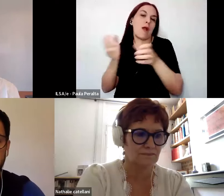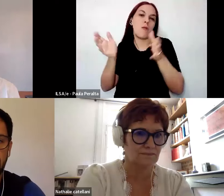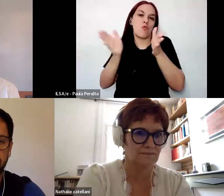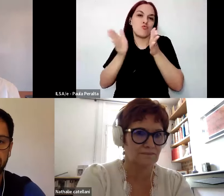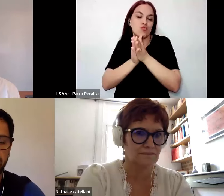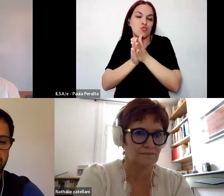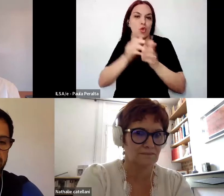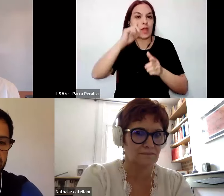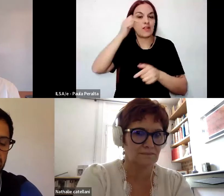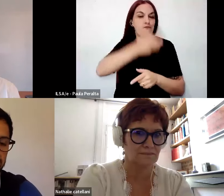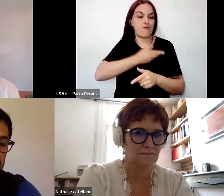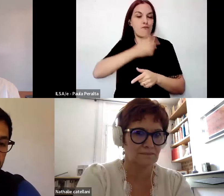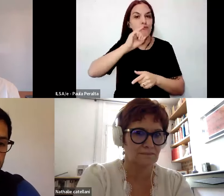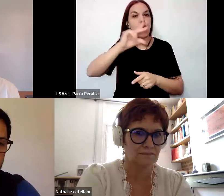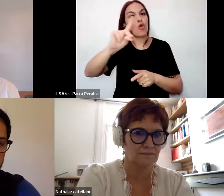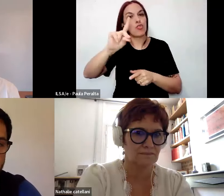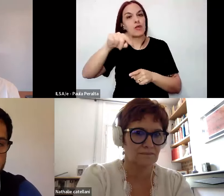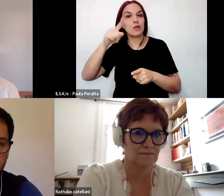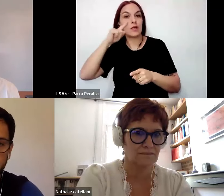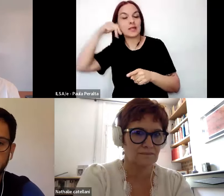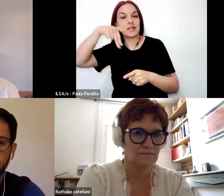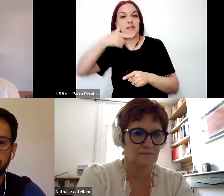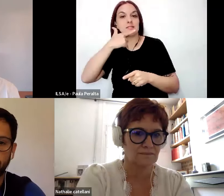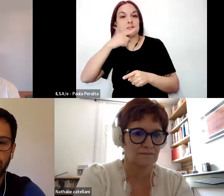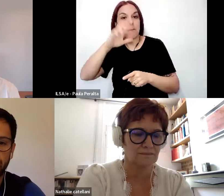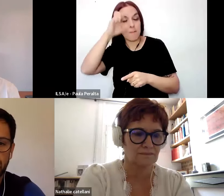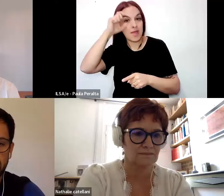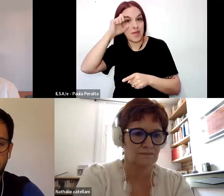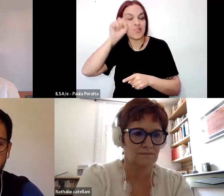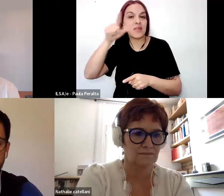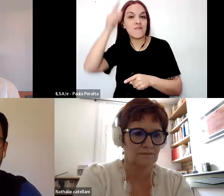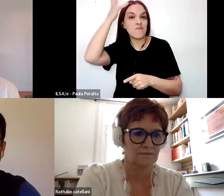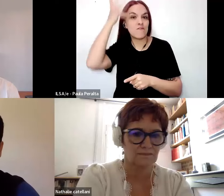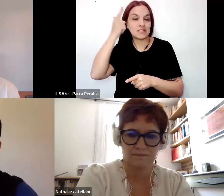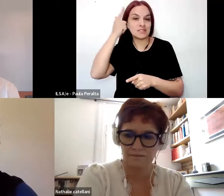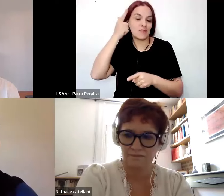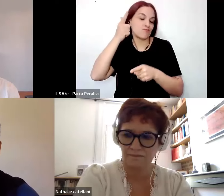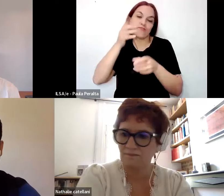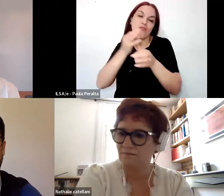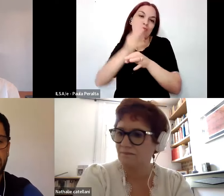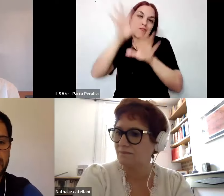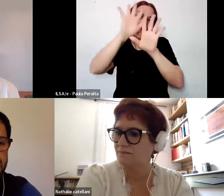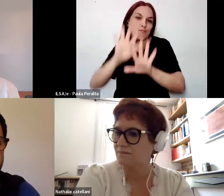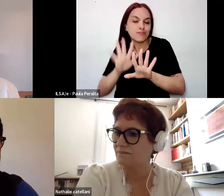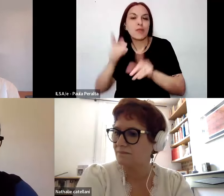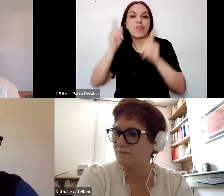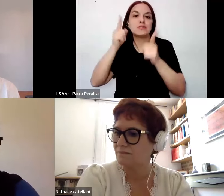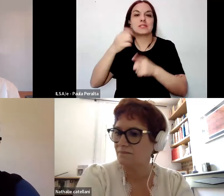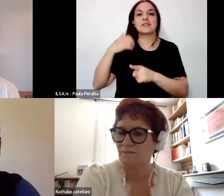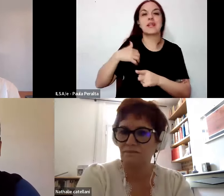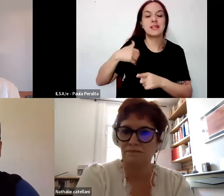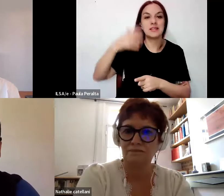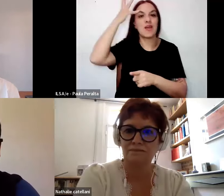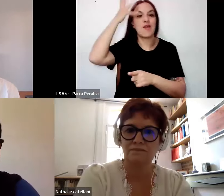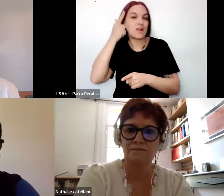el Infot y la red de INSPE de Francia, formar docentes en Argentina y Francia, propuestas y experiencias en diálogo.